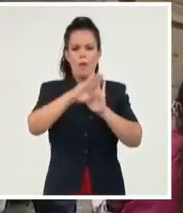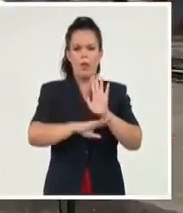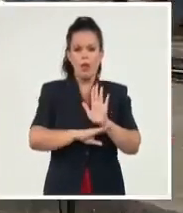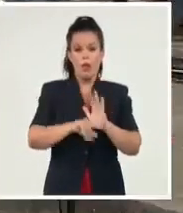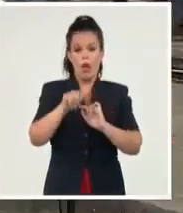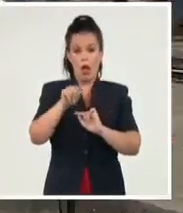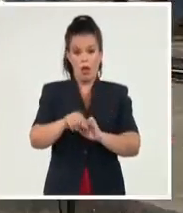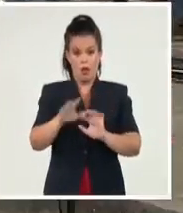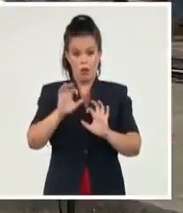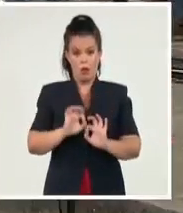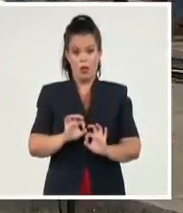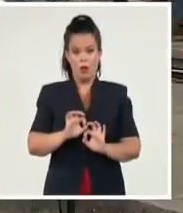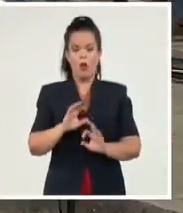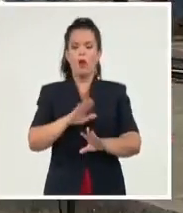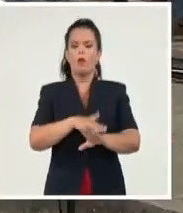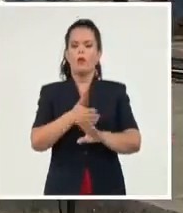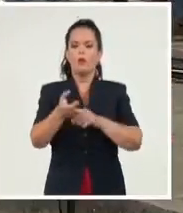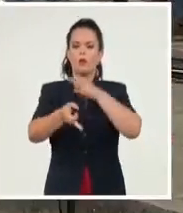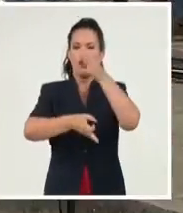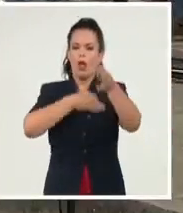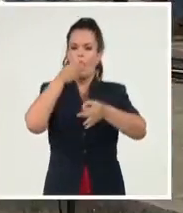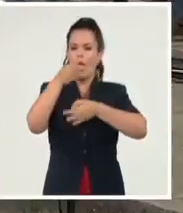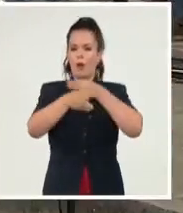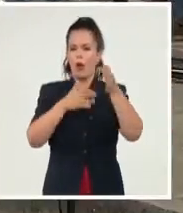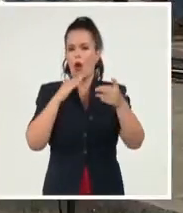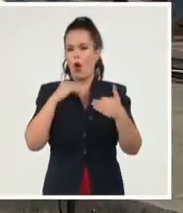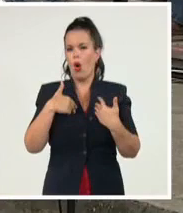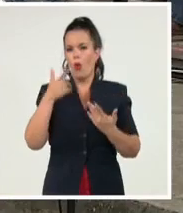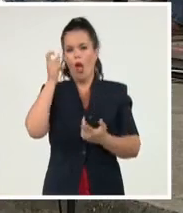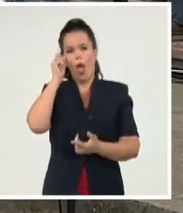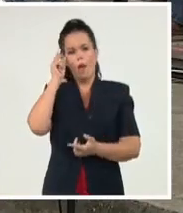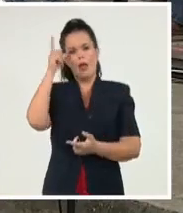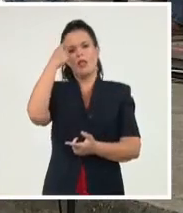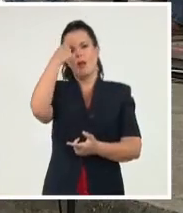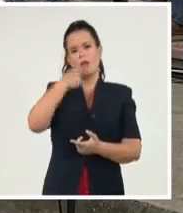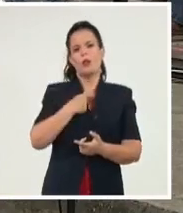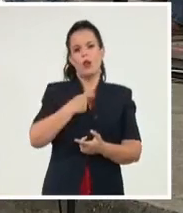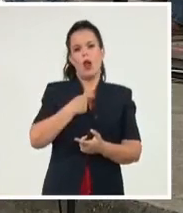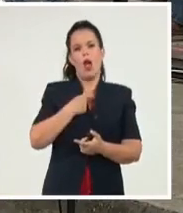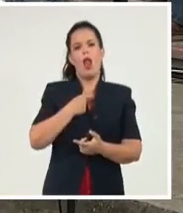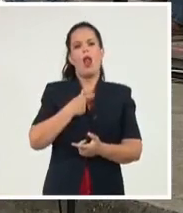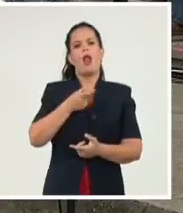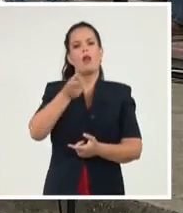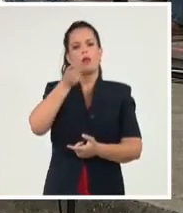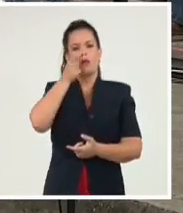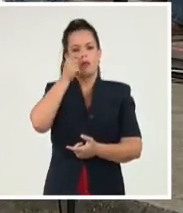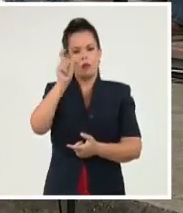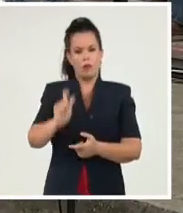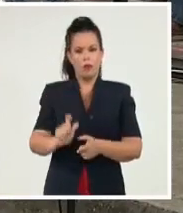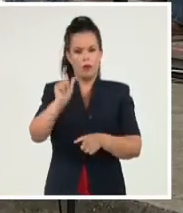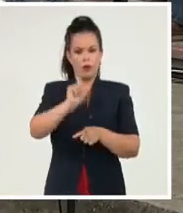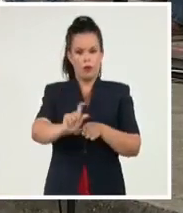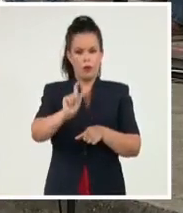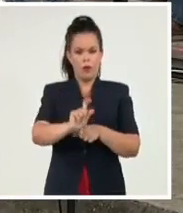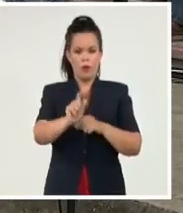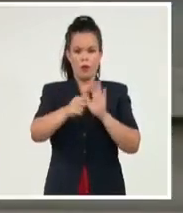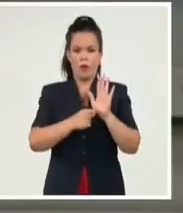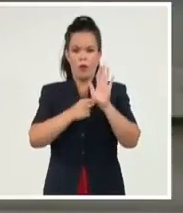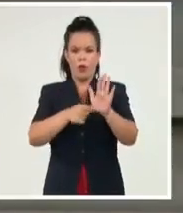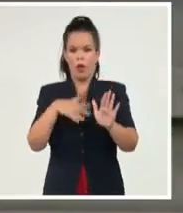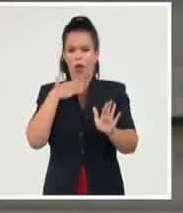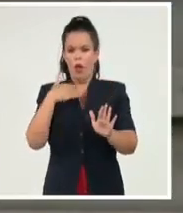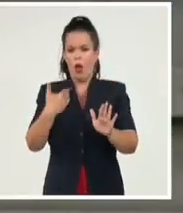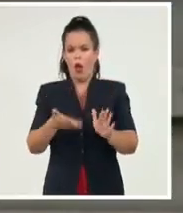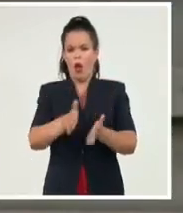detalles que explicó desde su experiencia el cooperativista Lázaro de la Cruz, quien mostró el compromiso de los jóvenes de ese sector.